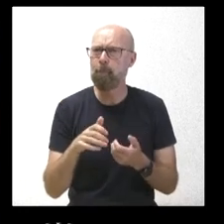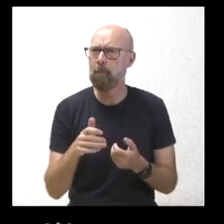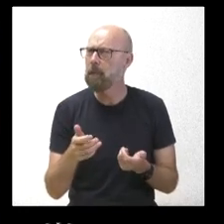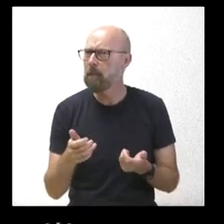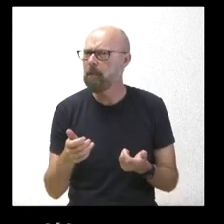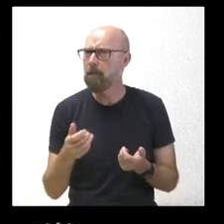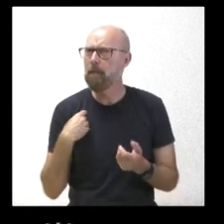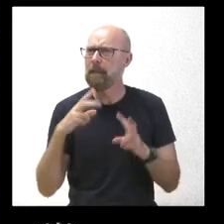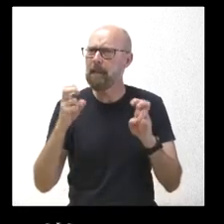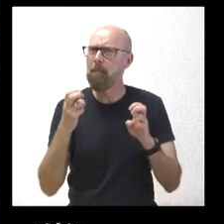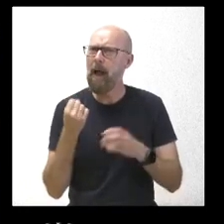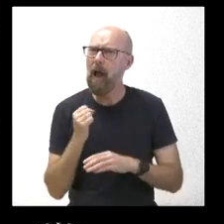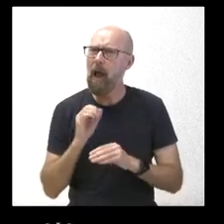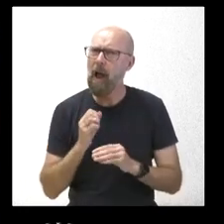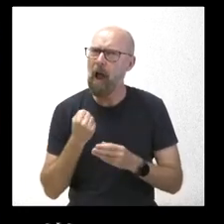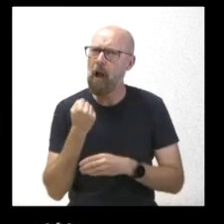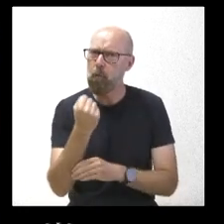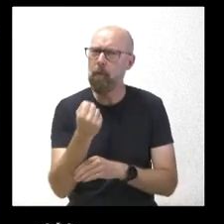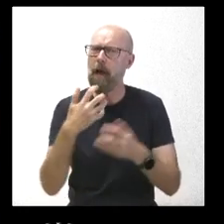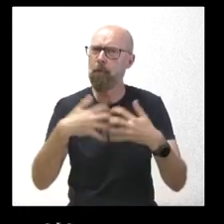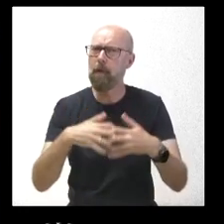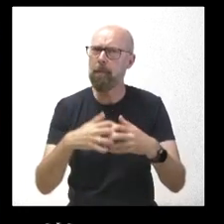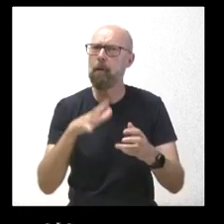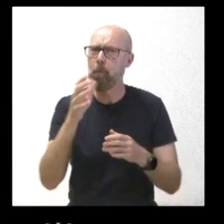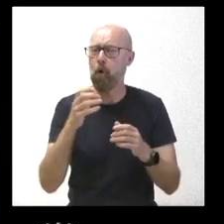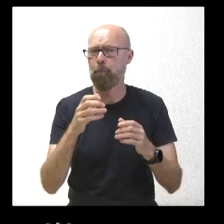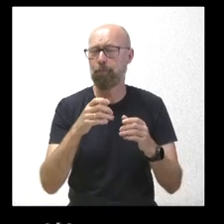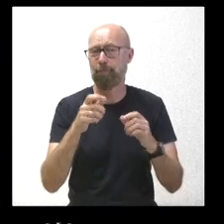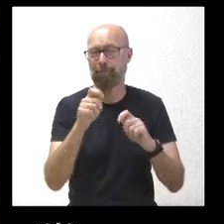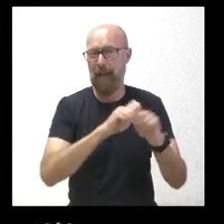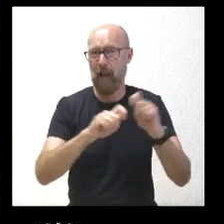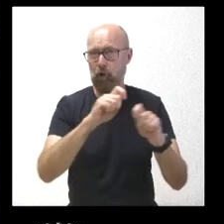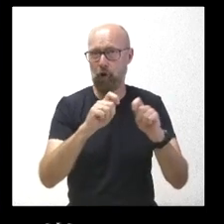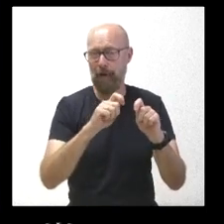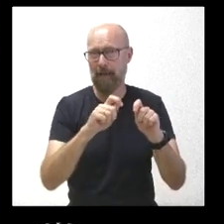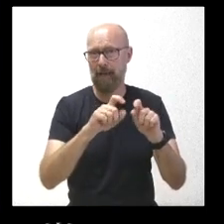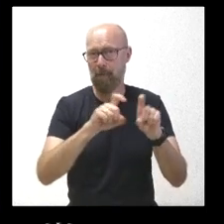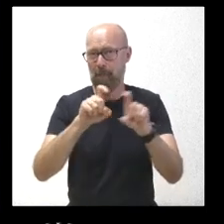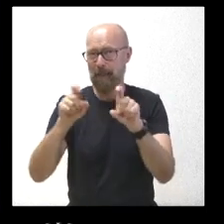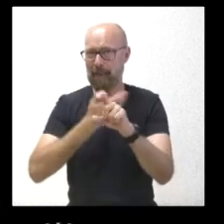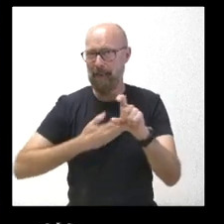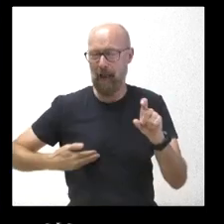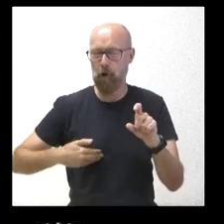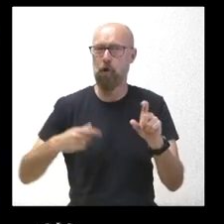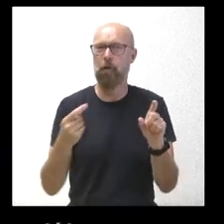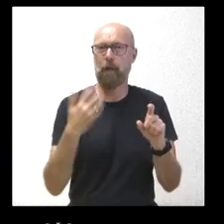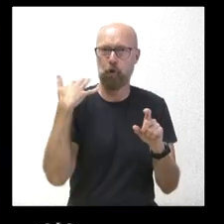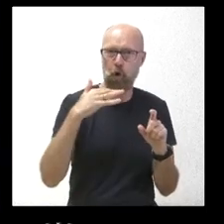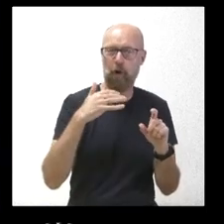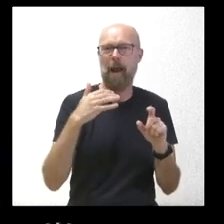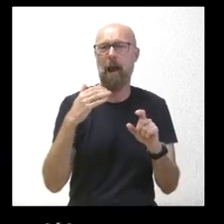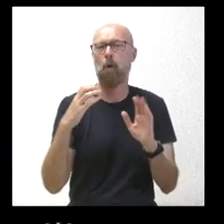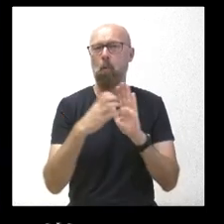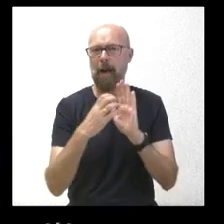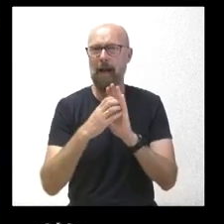ayudas al funcionamiento. Y es que las confederaciones de empresarios de Soria, Cuenca y Teruel han presentado esta mañana un informe sobre los